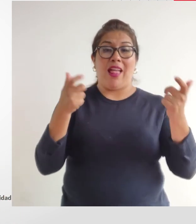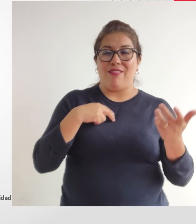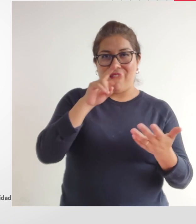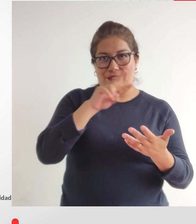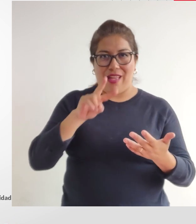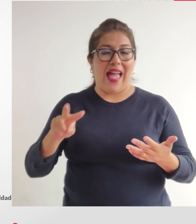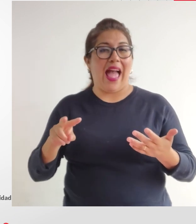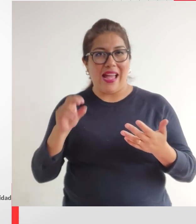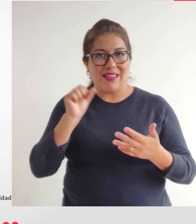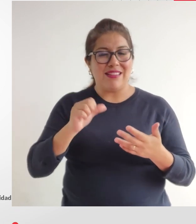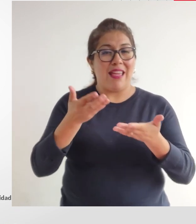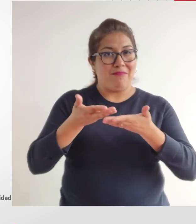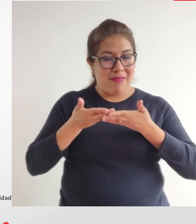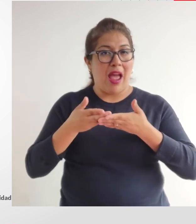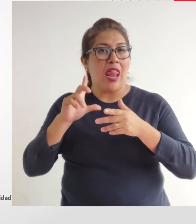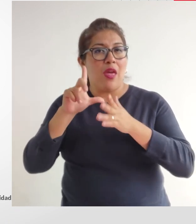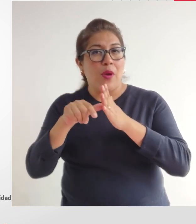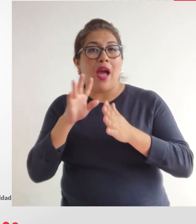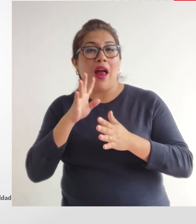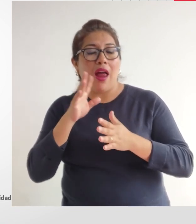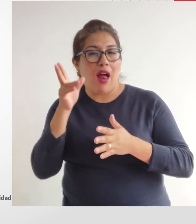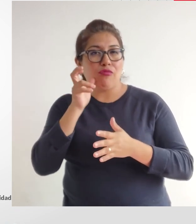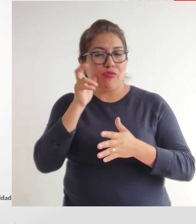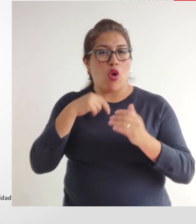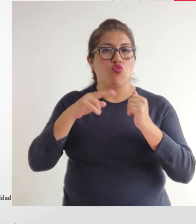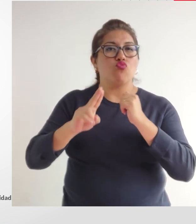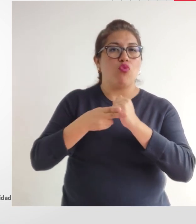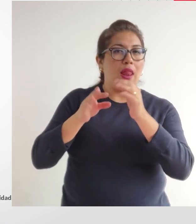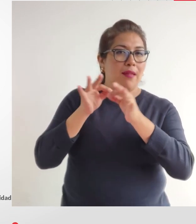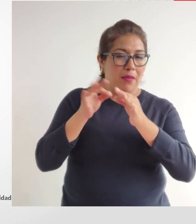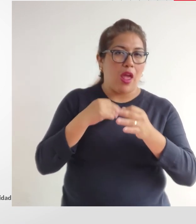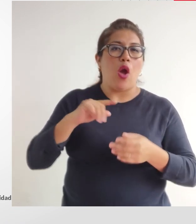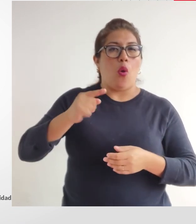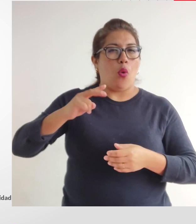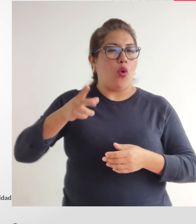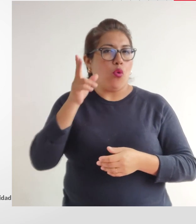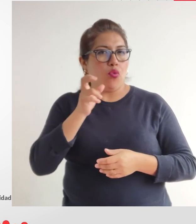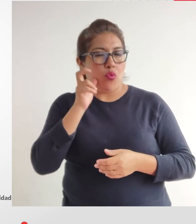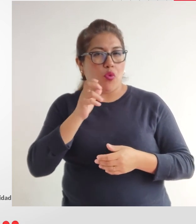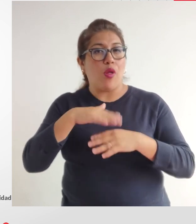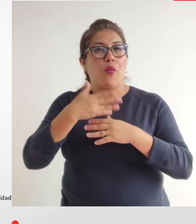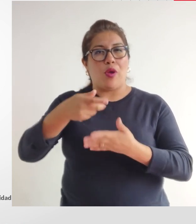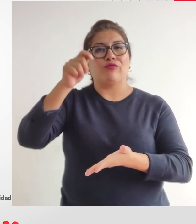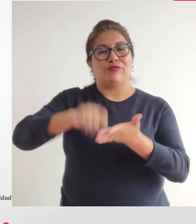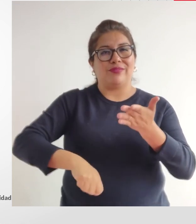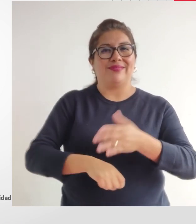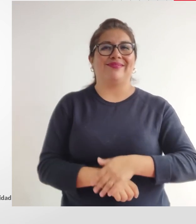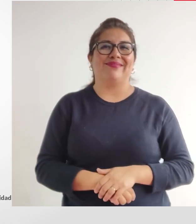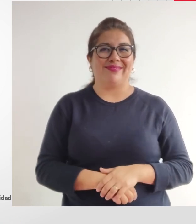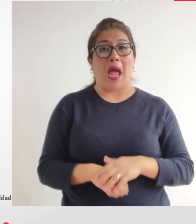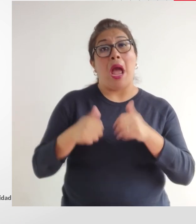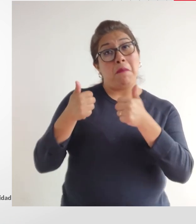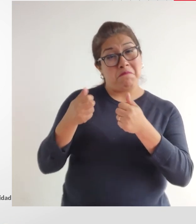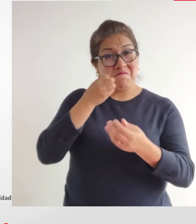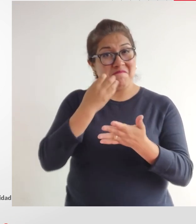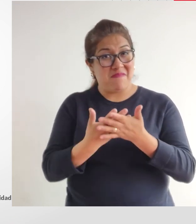en letras grandes para poder leer y que me permitan grabar toda la explicación para luego volver a escuchar y entender las condiciones del contrato. Muy bien